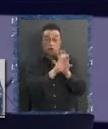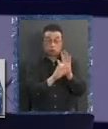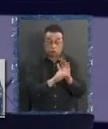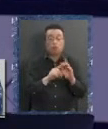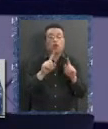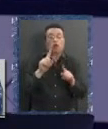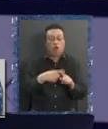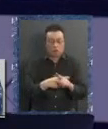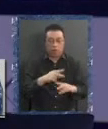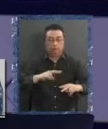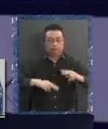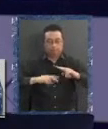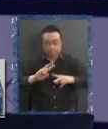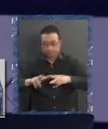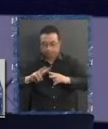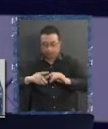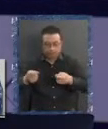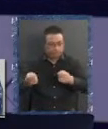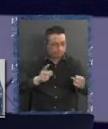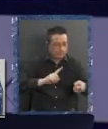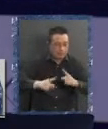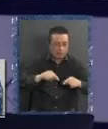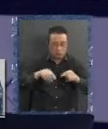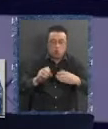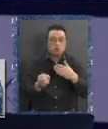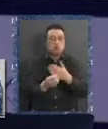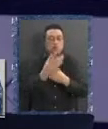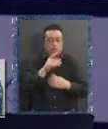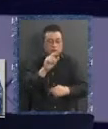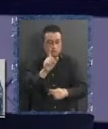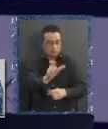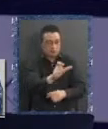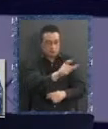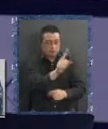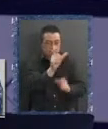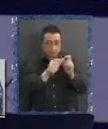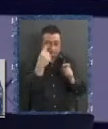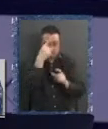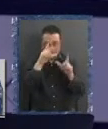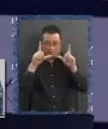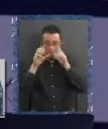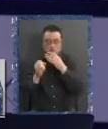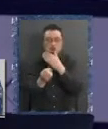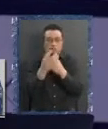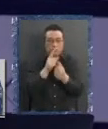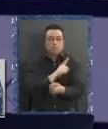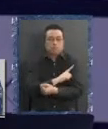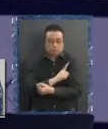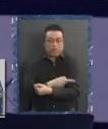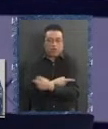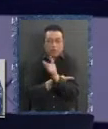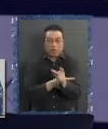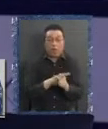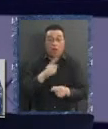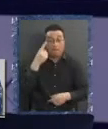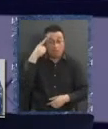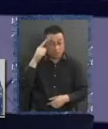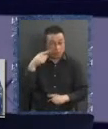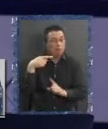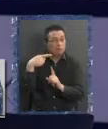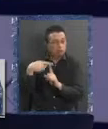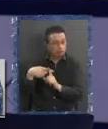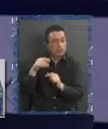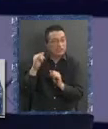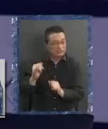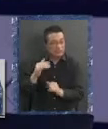la estructura Administrativa actual Y crea nuevas entidades Y con nuevas atribuciones Pero, ¿servirá efectivamente El texto